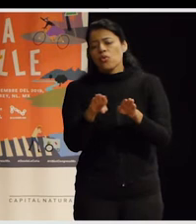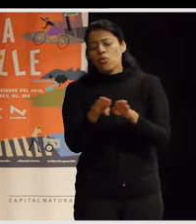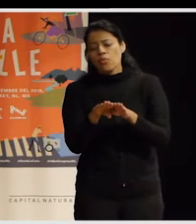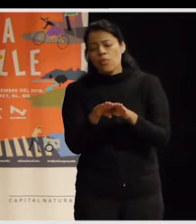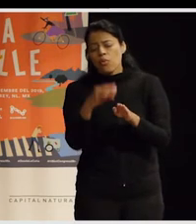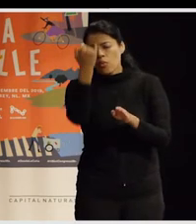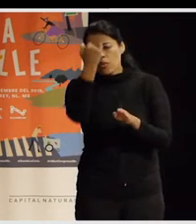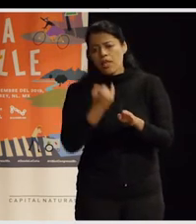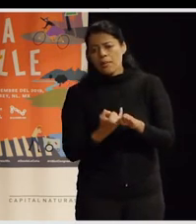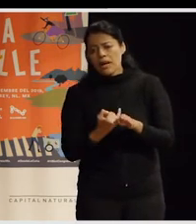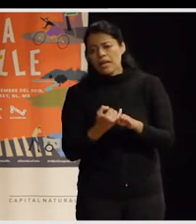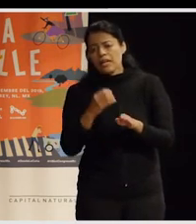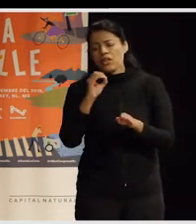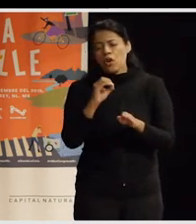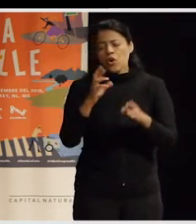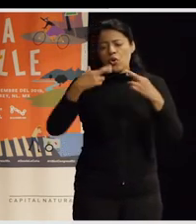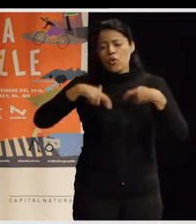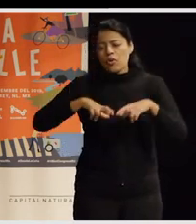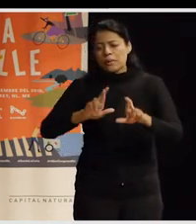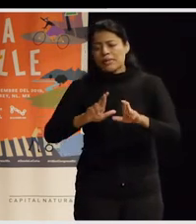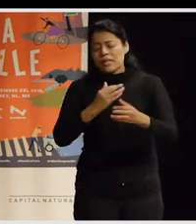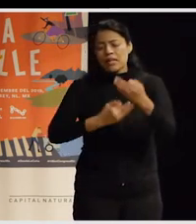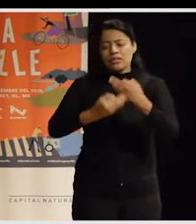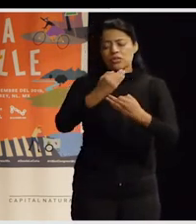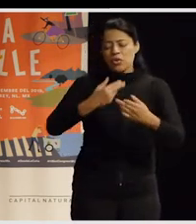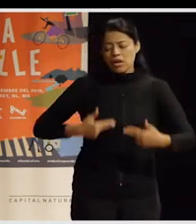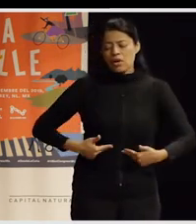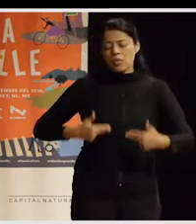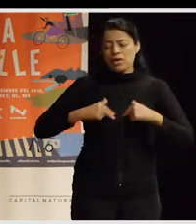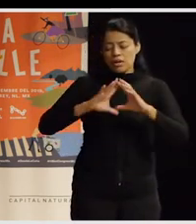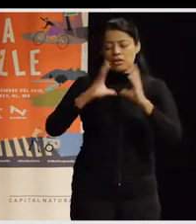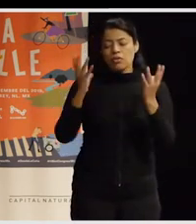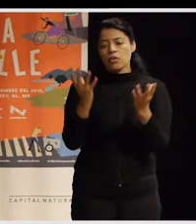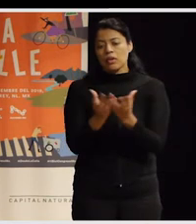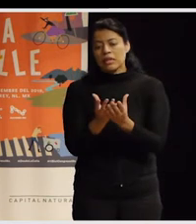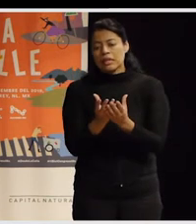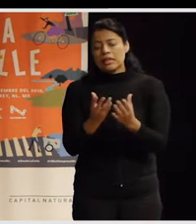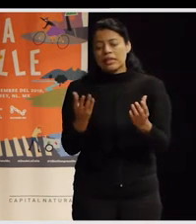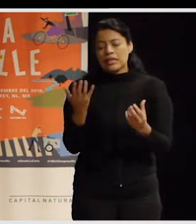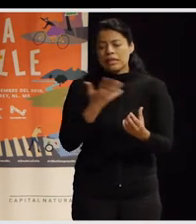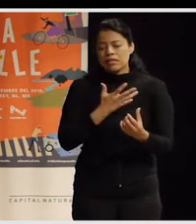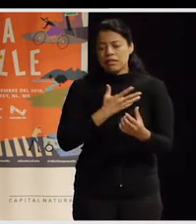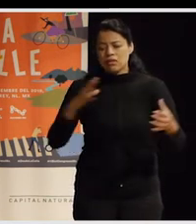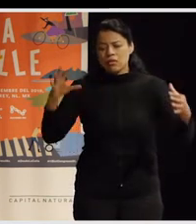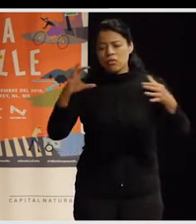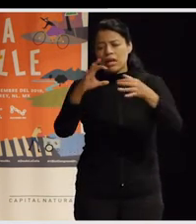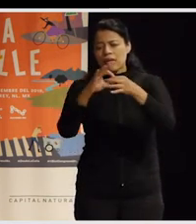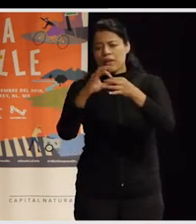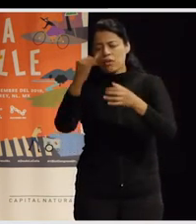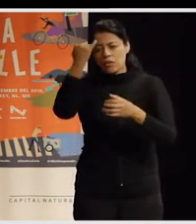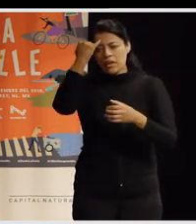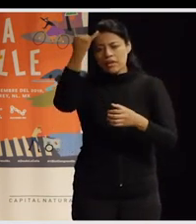una imagen o una medida representativa de toda la humanidad, ¿no?, que nosotras conectamos con una idea que trabaja una